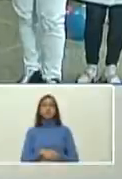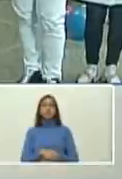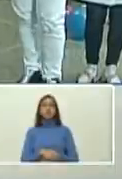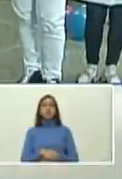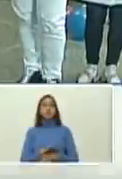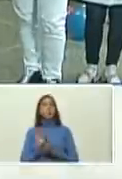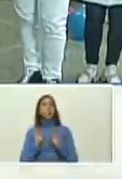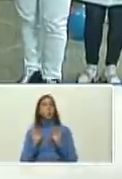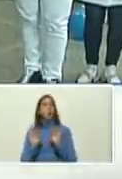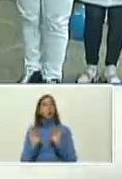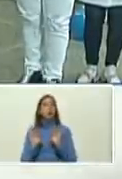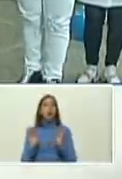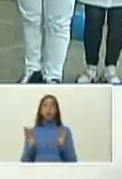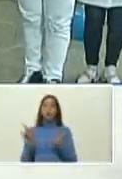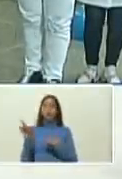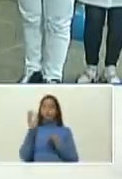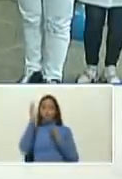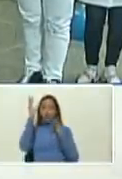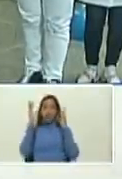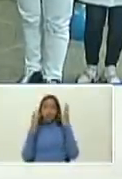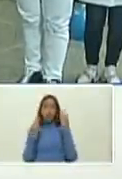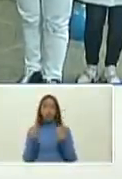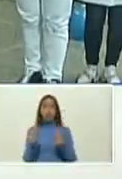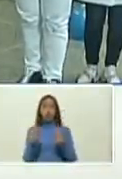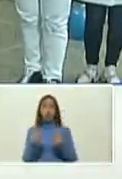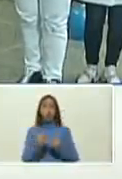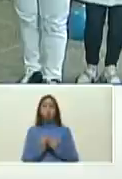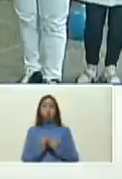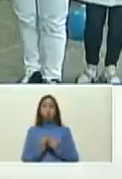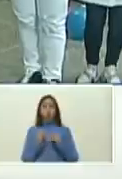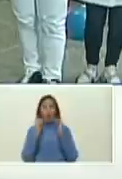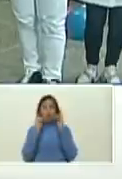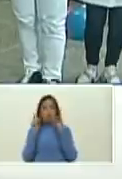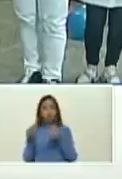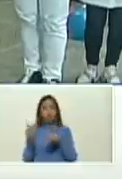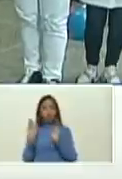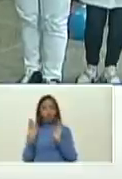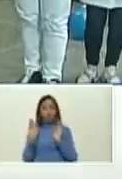cuidado con lo que inventes cuidado si la sorprendí eres tú